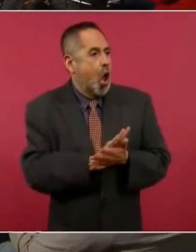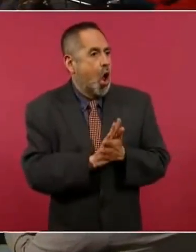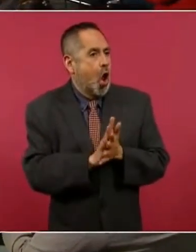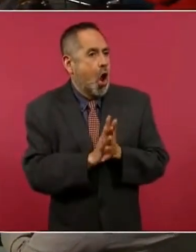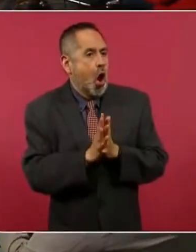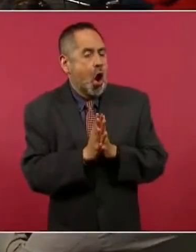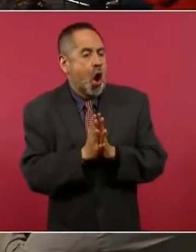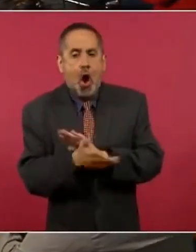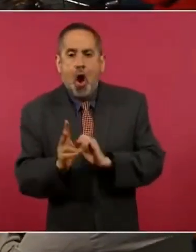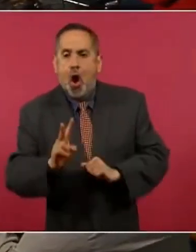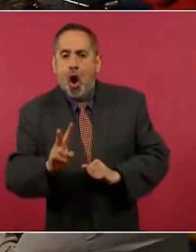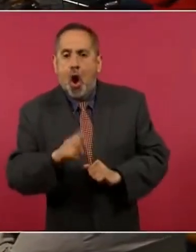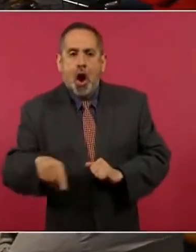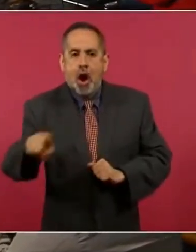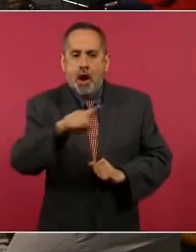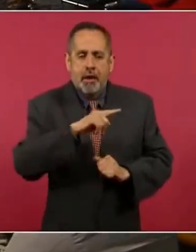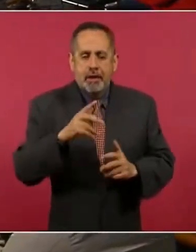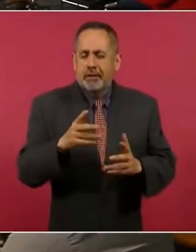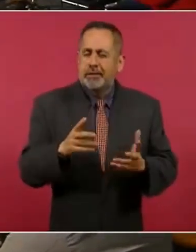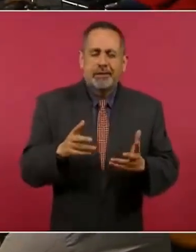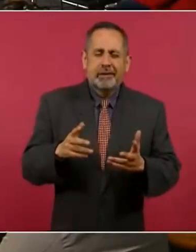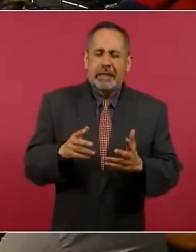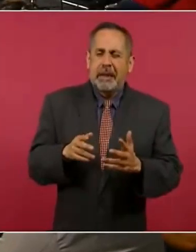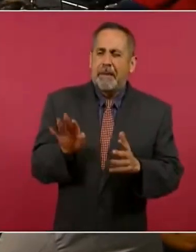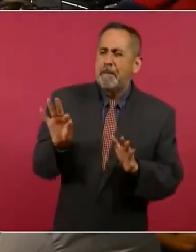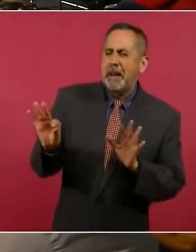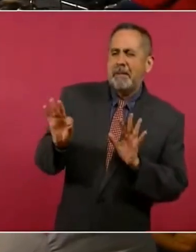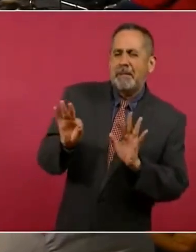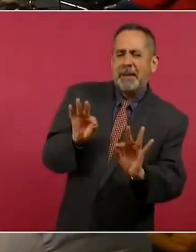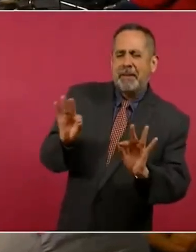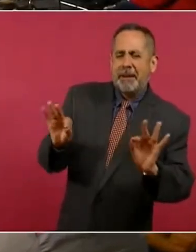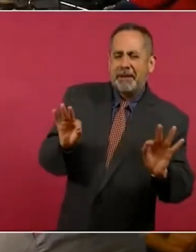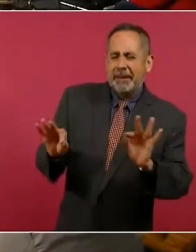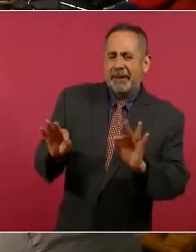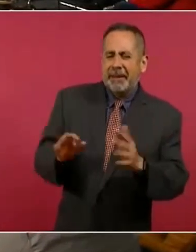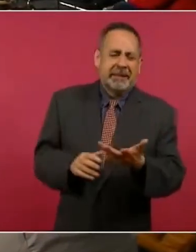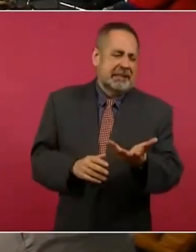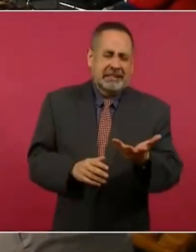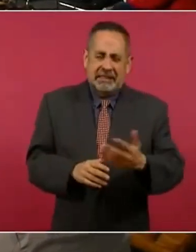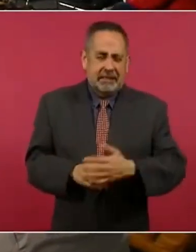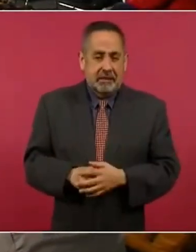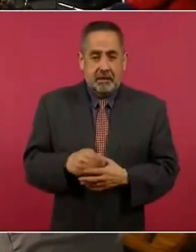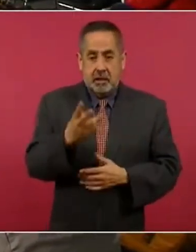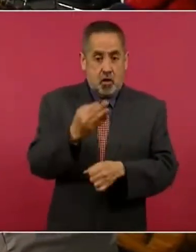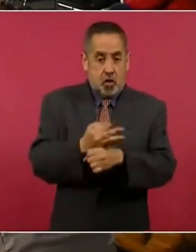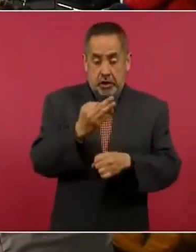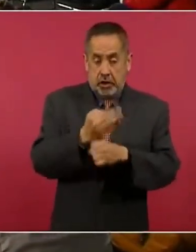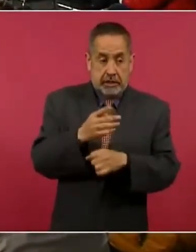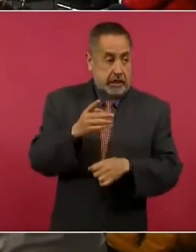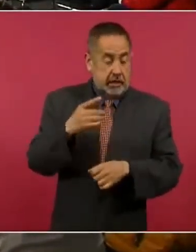Pero es tan importante lo que estamos viviendo que ya